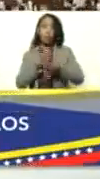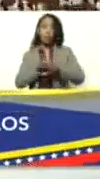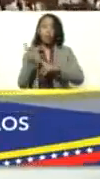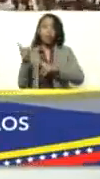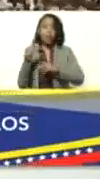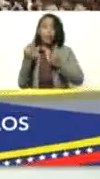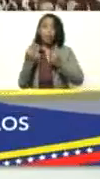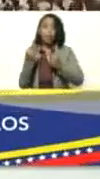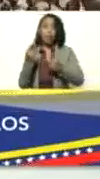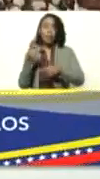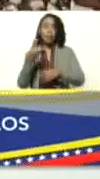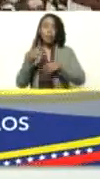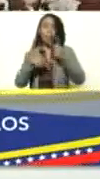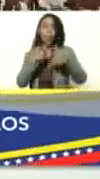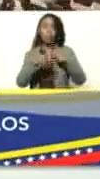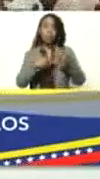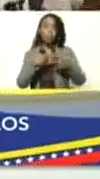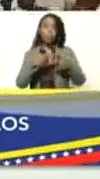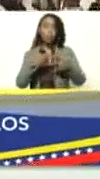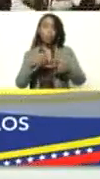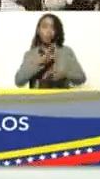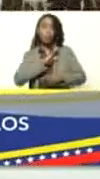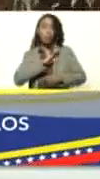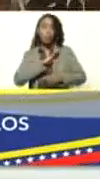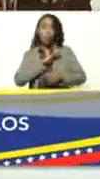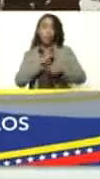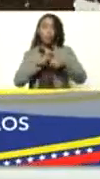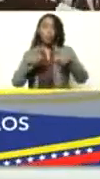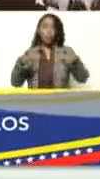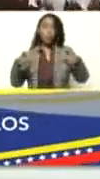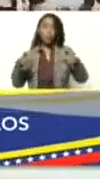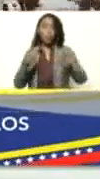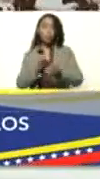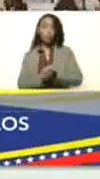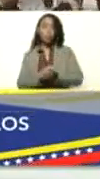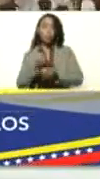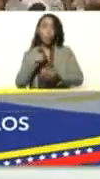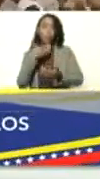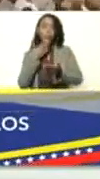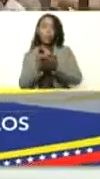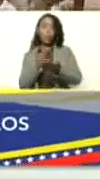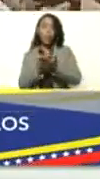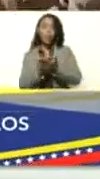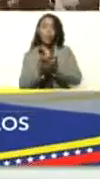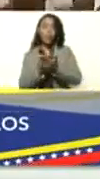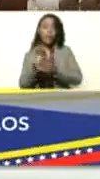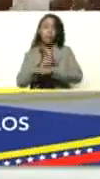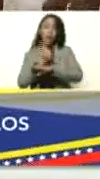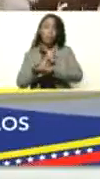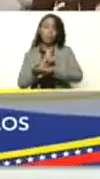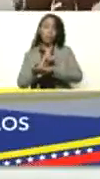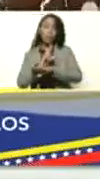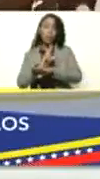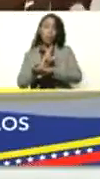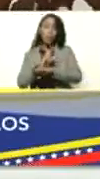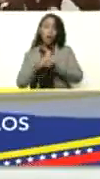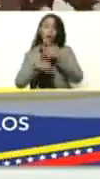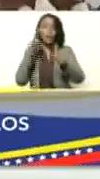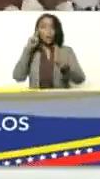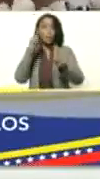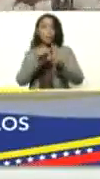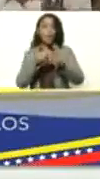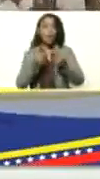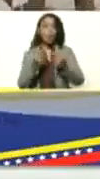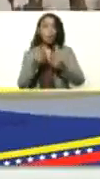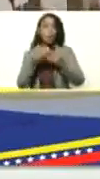economía que tiene que producir riqueza y yo he propuesto acelerar la transición hacia una economía